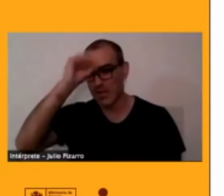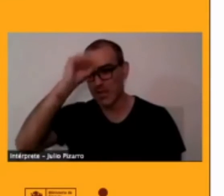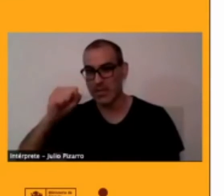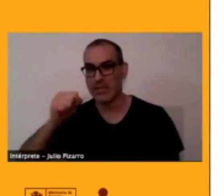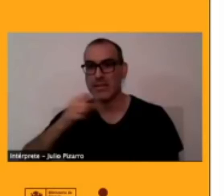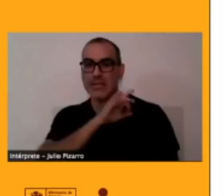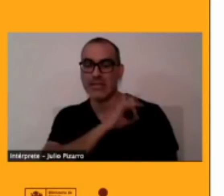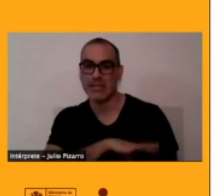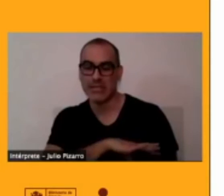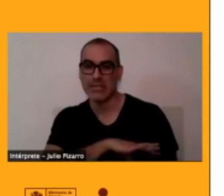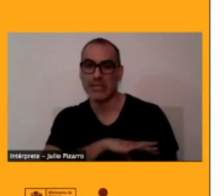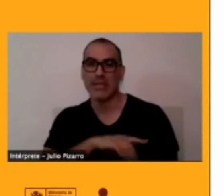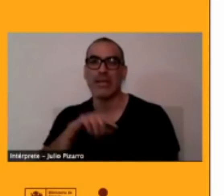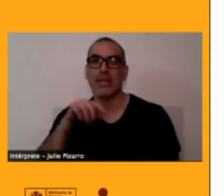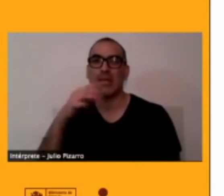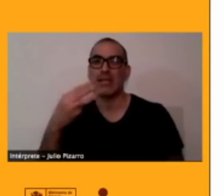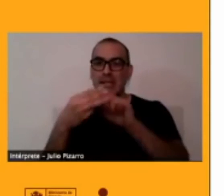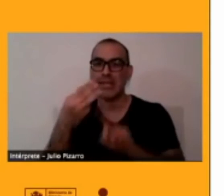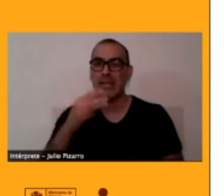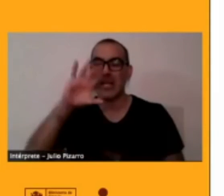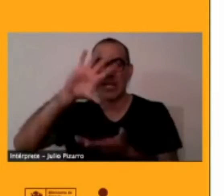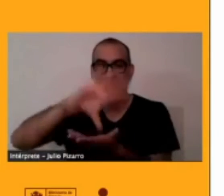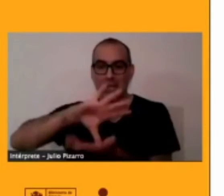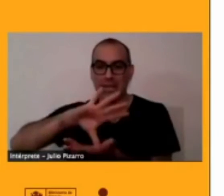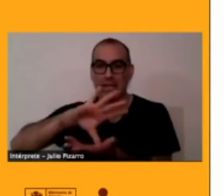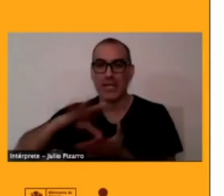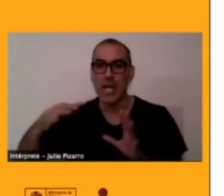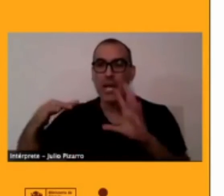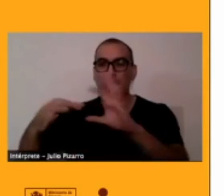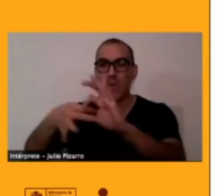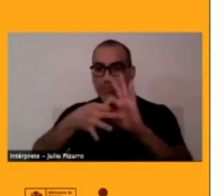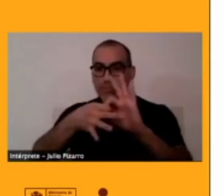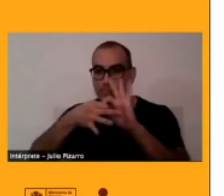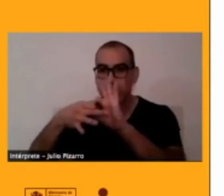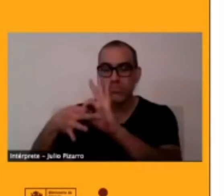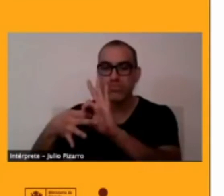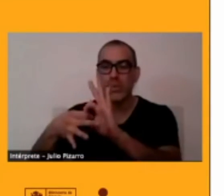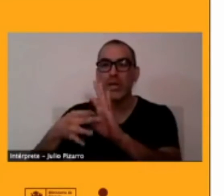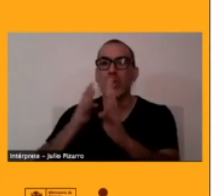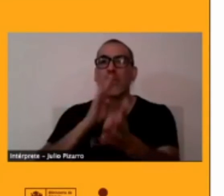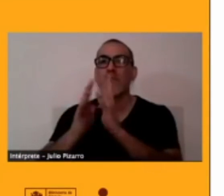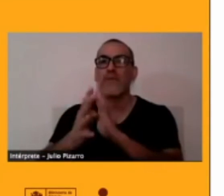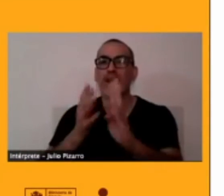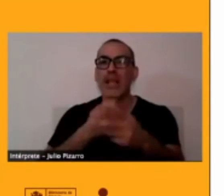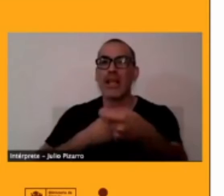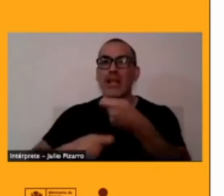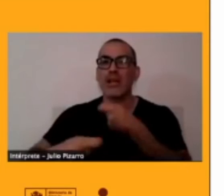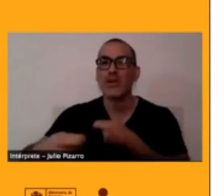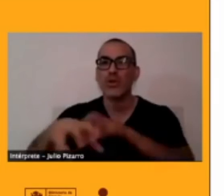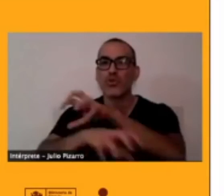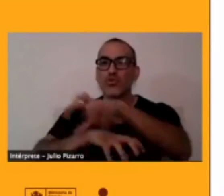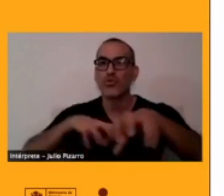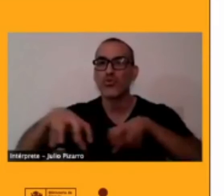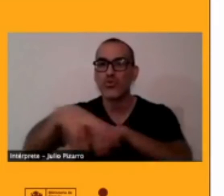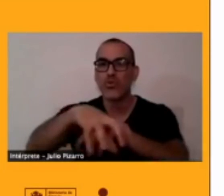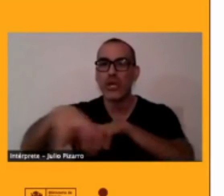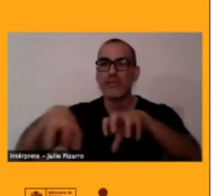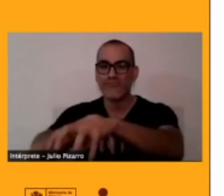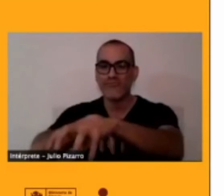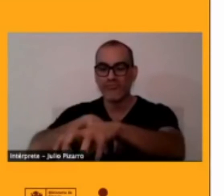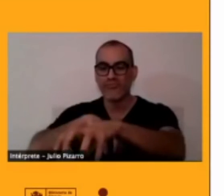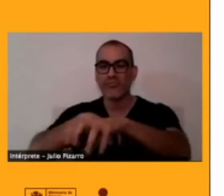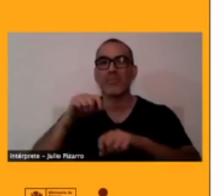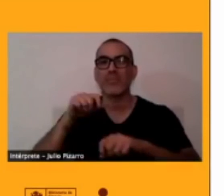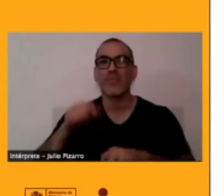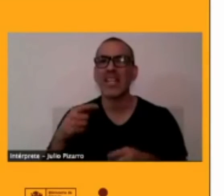países representantes de estas comunidades se reúnen en la feria de trueques. Y en esa feria de trueques ellos discuten